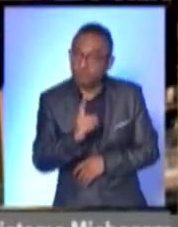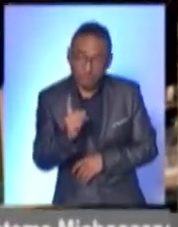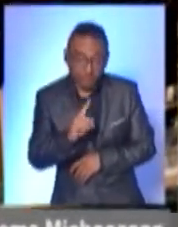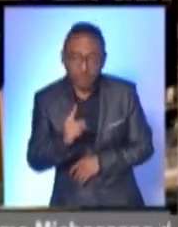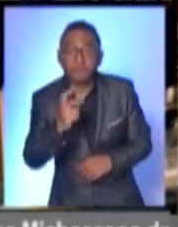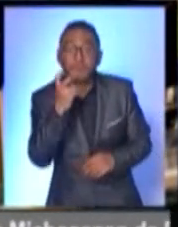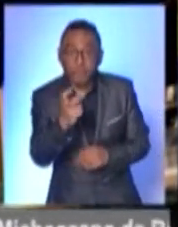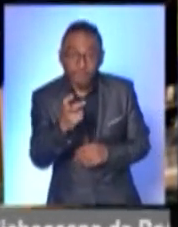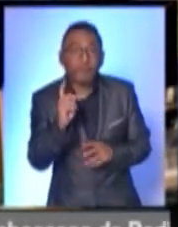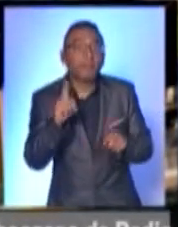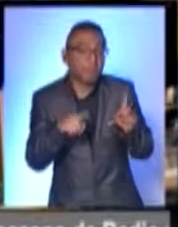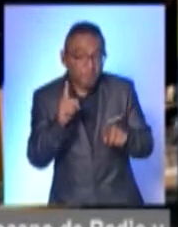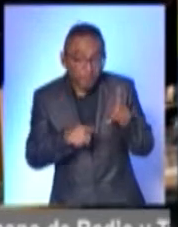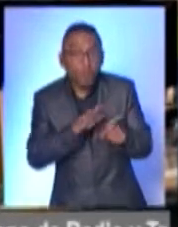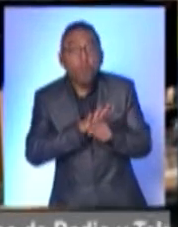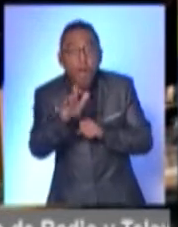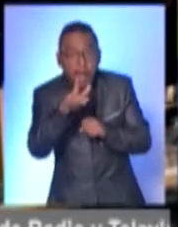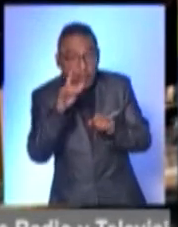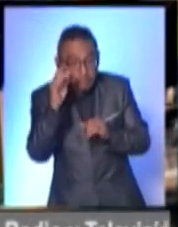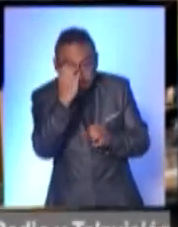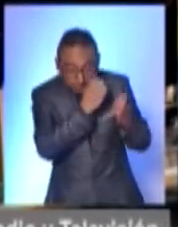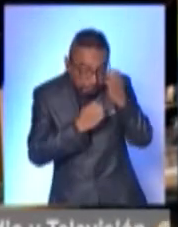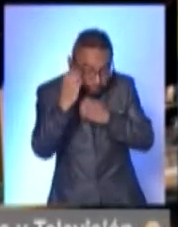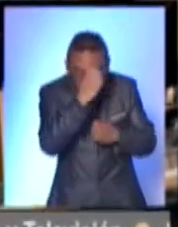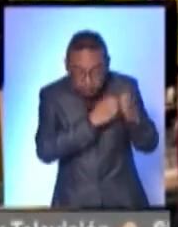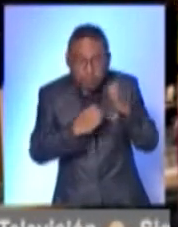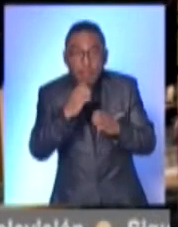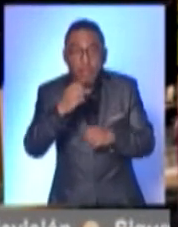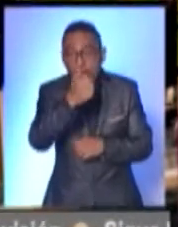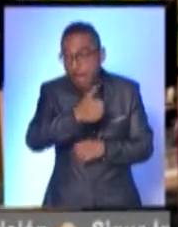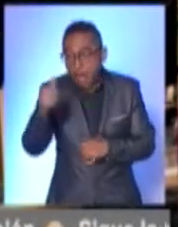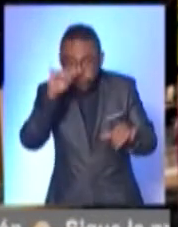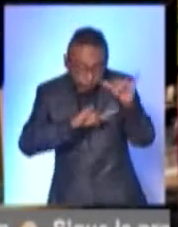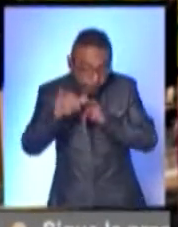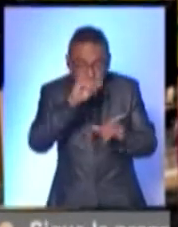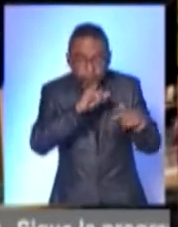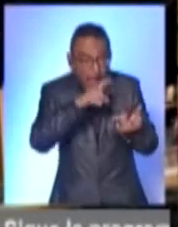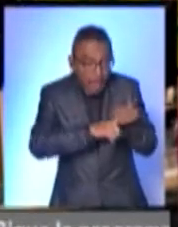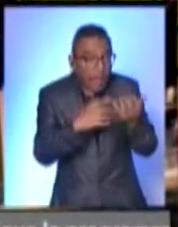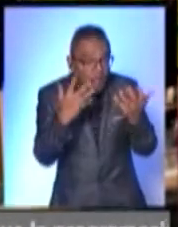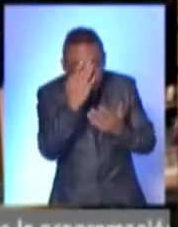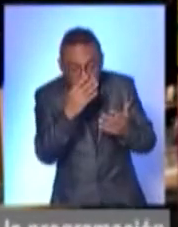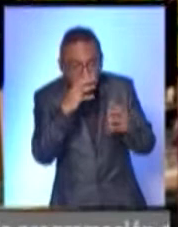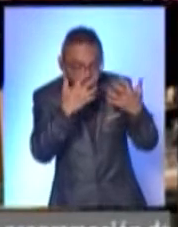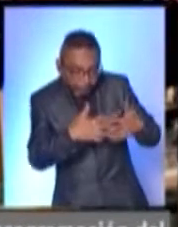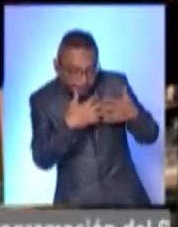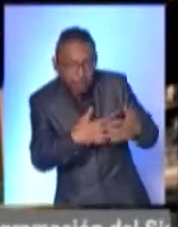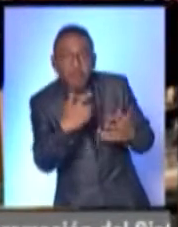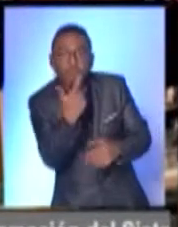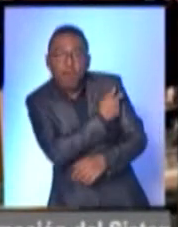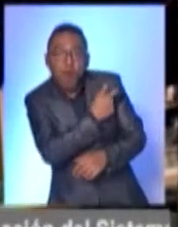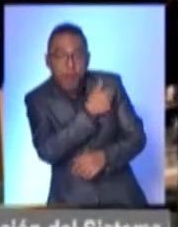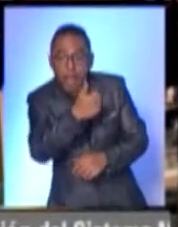se miden a través de los estudios que tiene cada laboratorio que lleva las vacunas y que se hace con